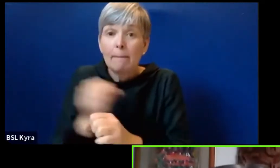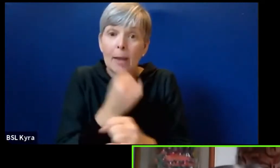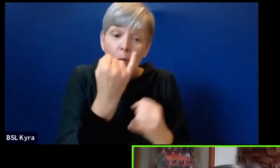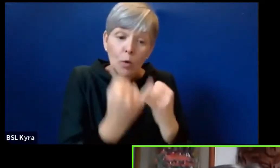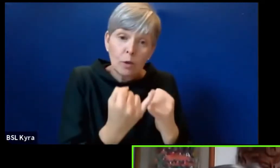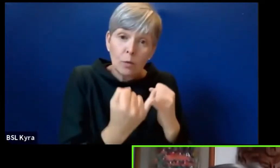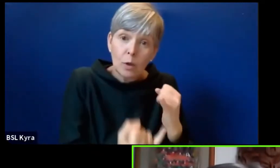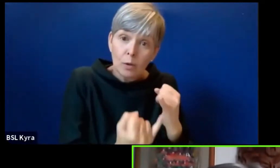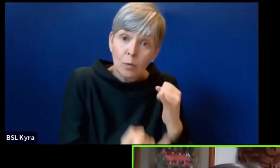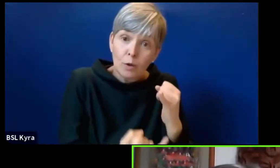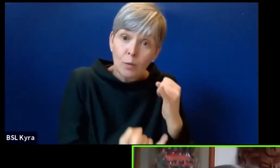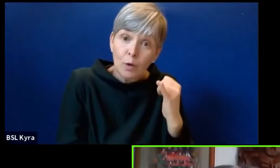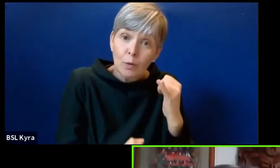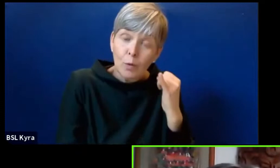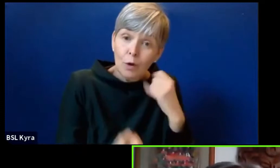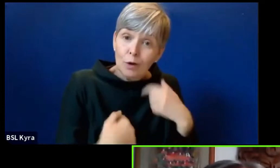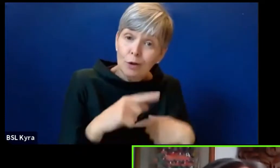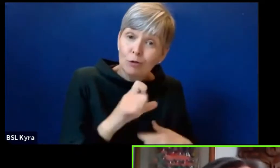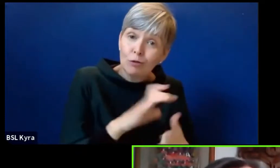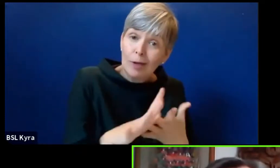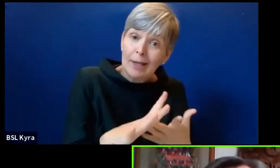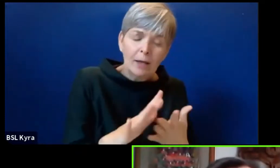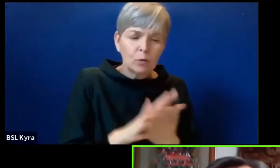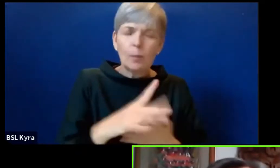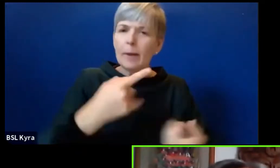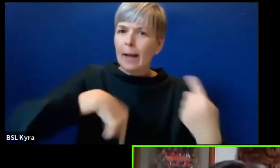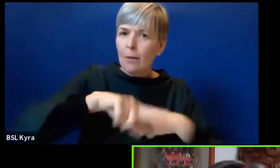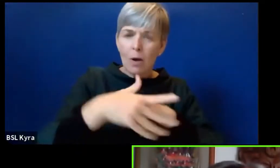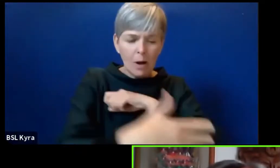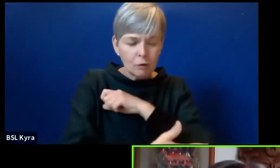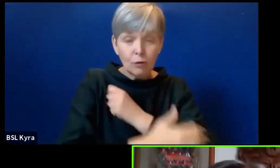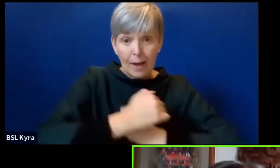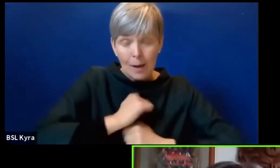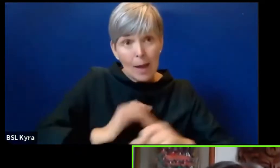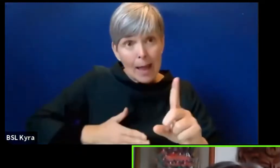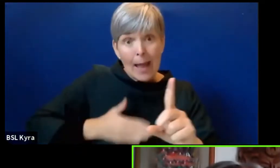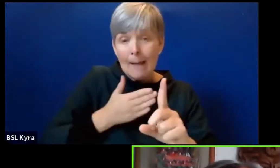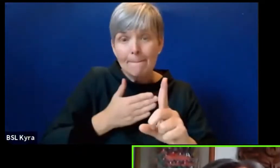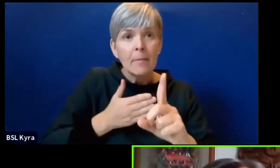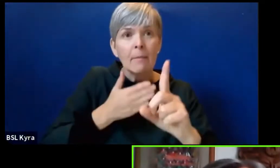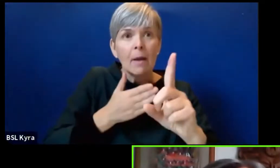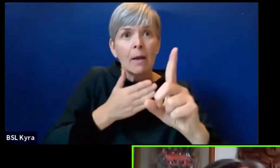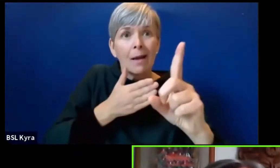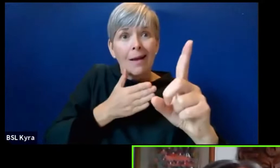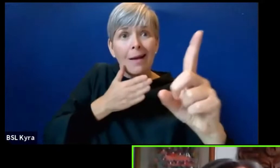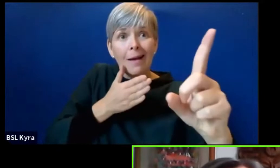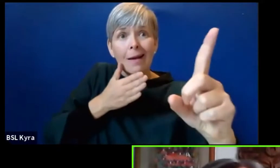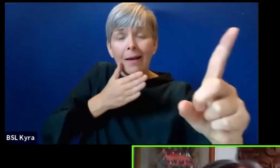través de estas medidas. Entonces estamos en un escenario donde se ofrece